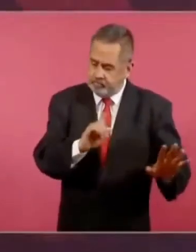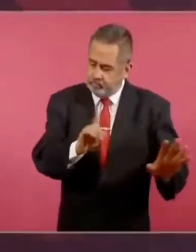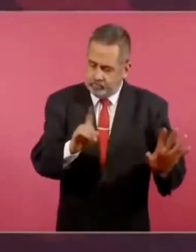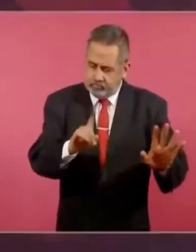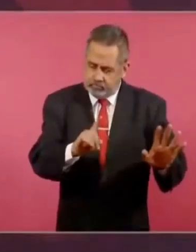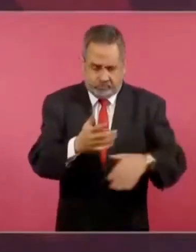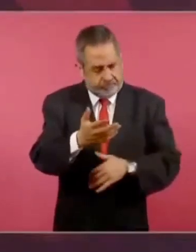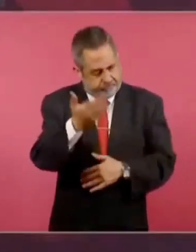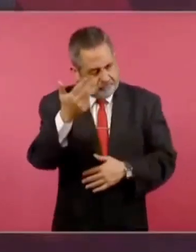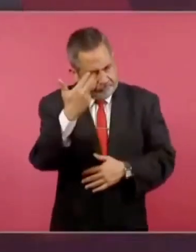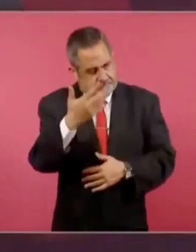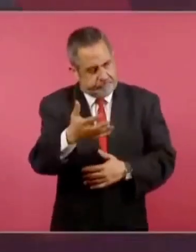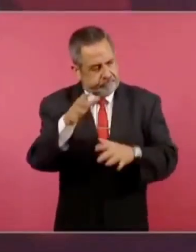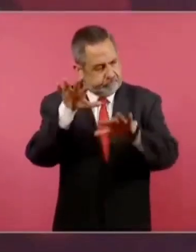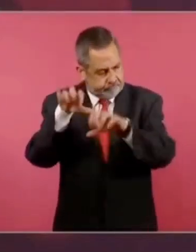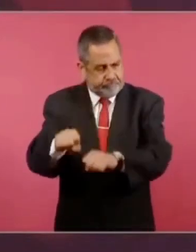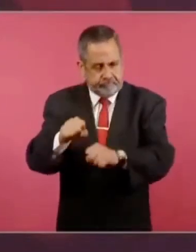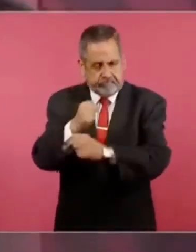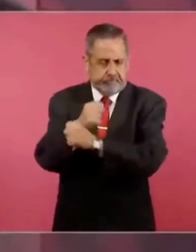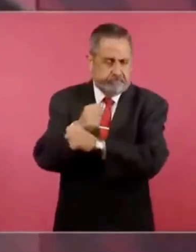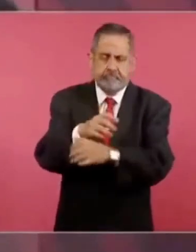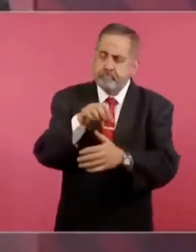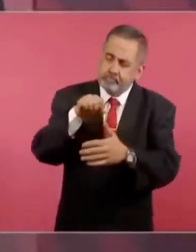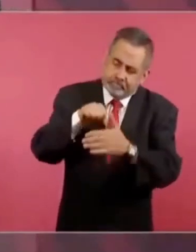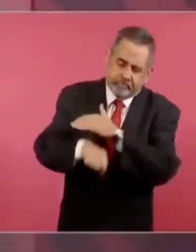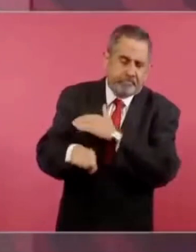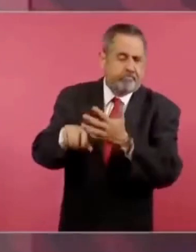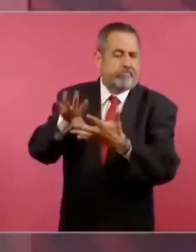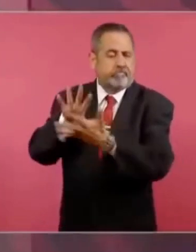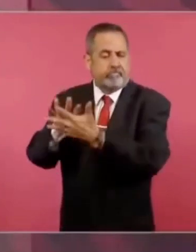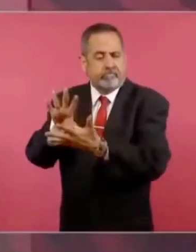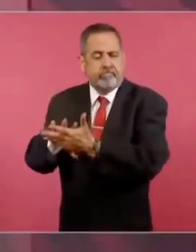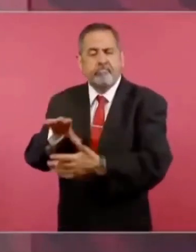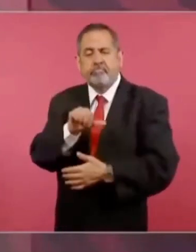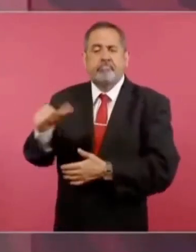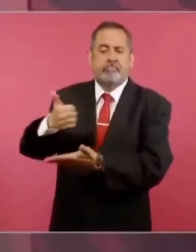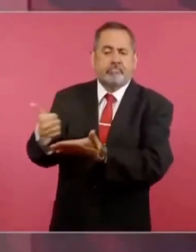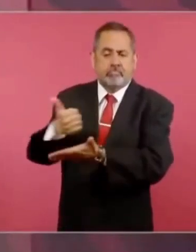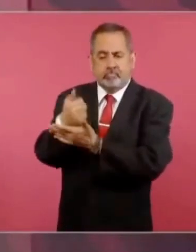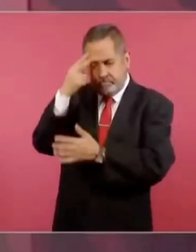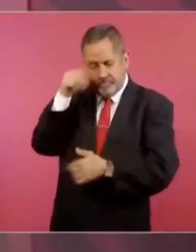como prisionero a la Ciudad de México.